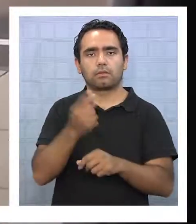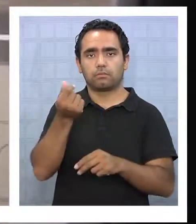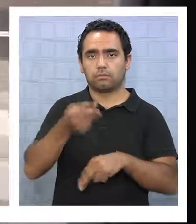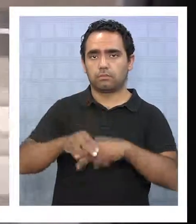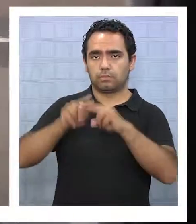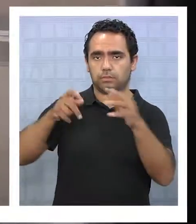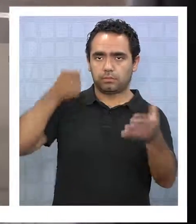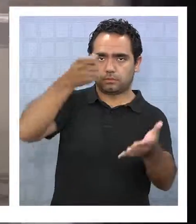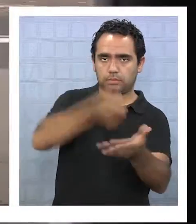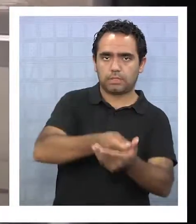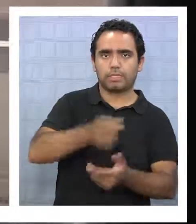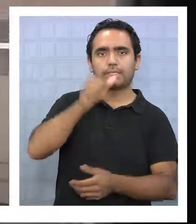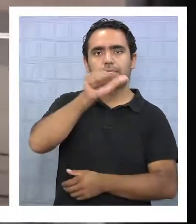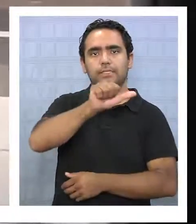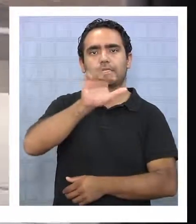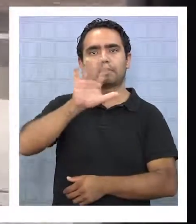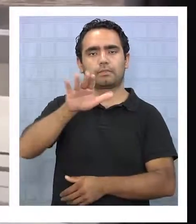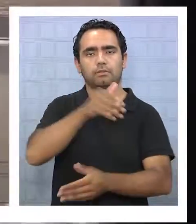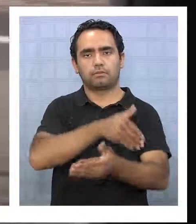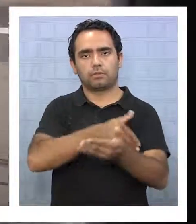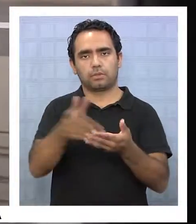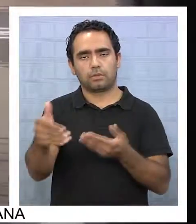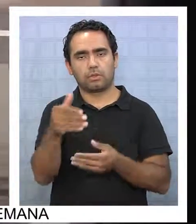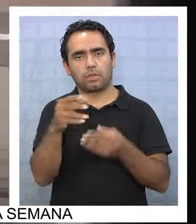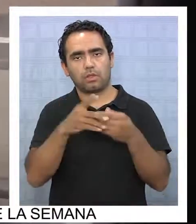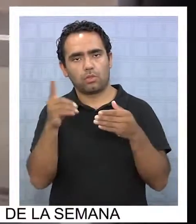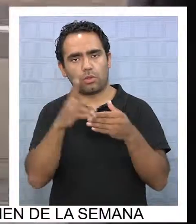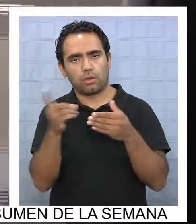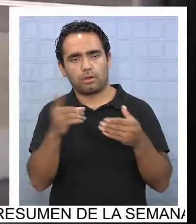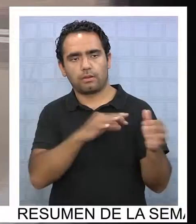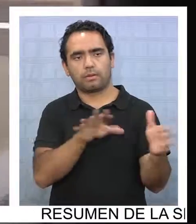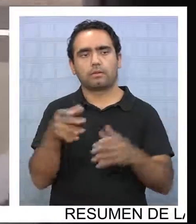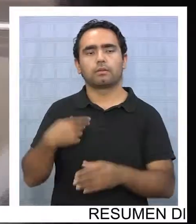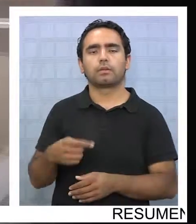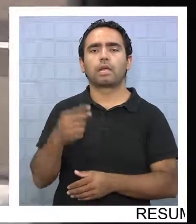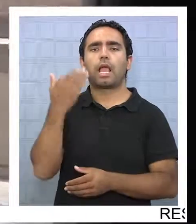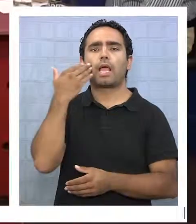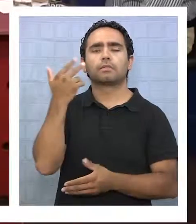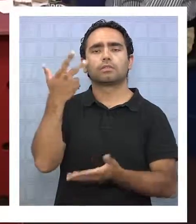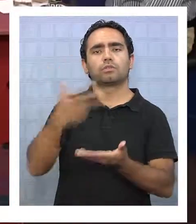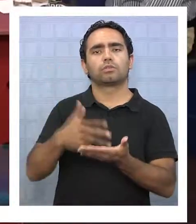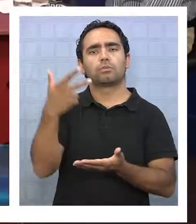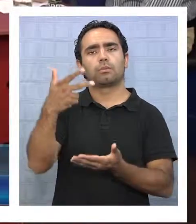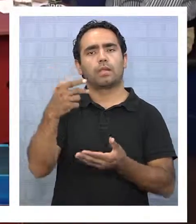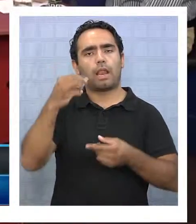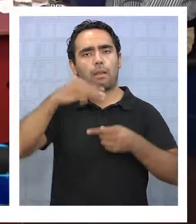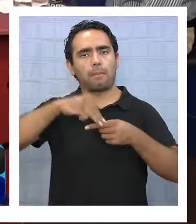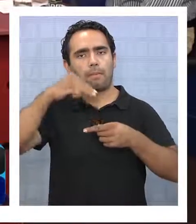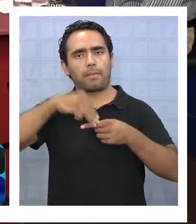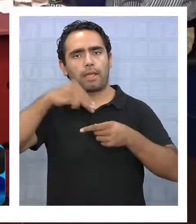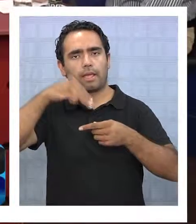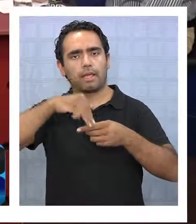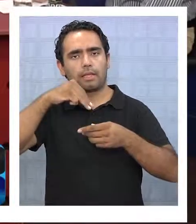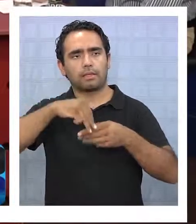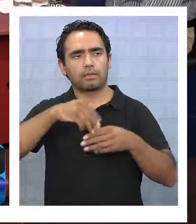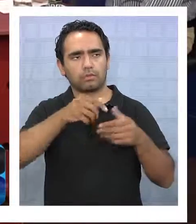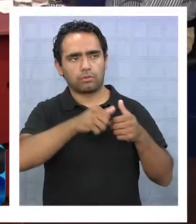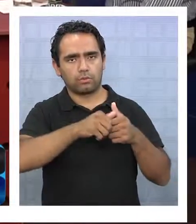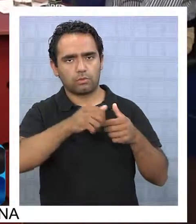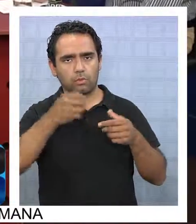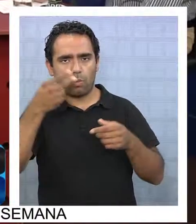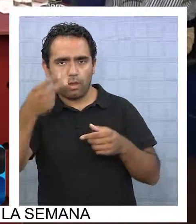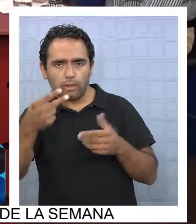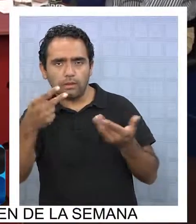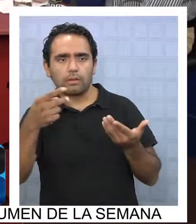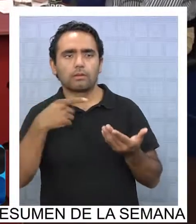inversión de 65 millones de dólares. Hoy día tenemos en torno a los 8.000 metros cuadrados de áreas para pasajeros y